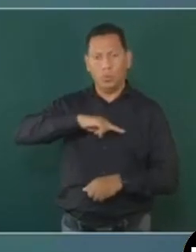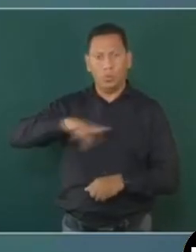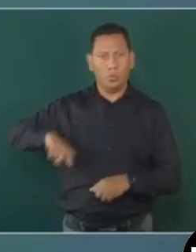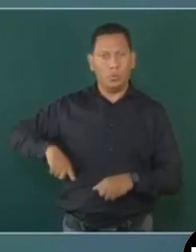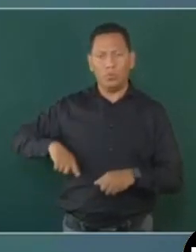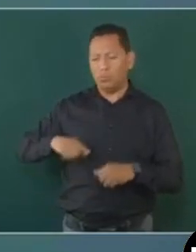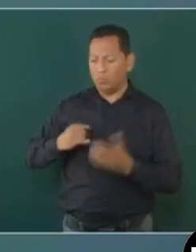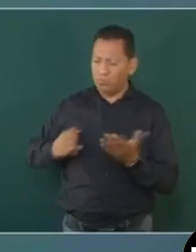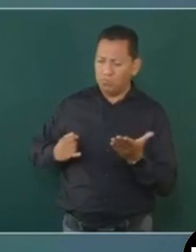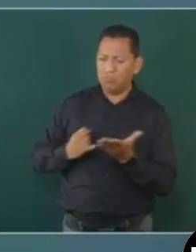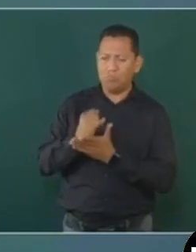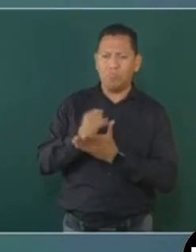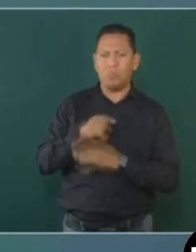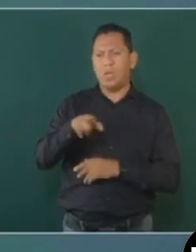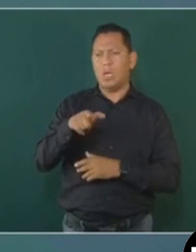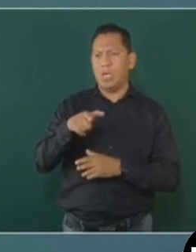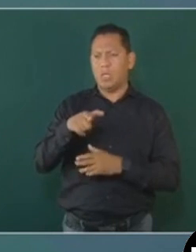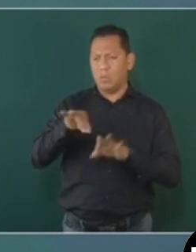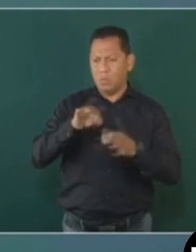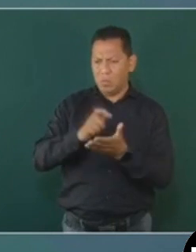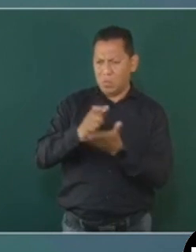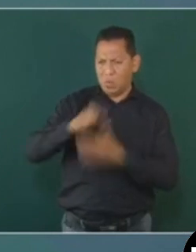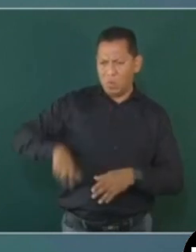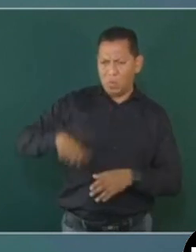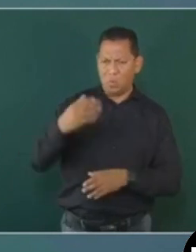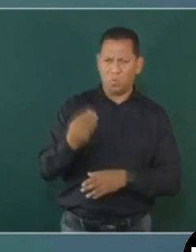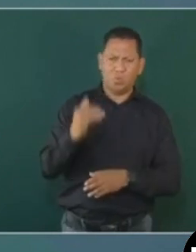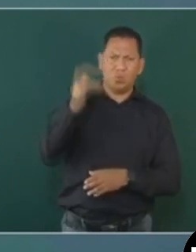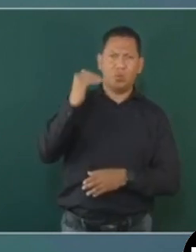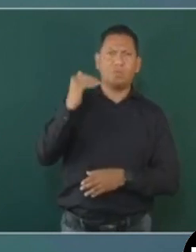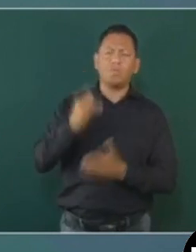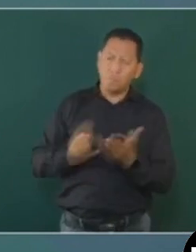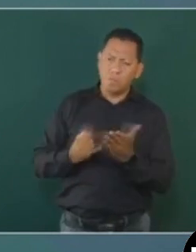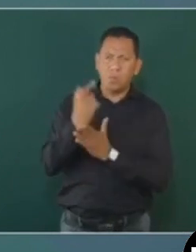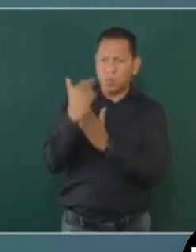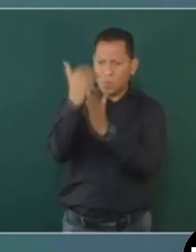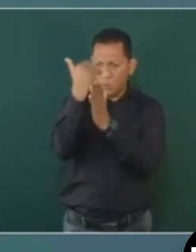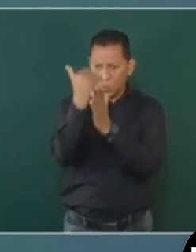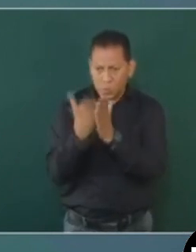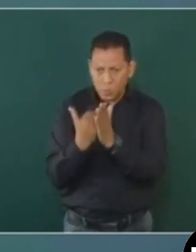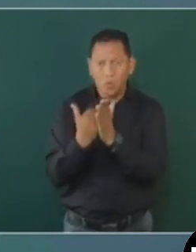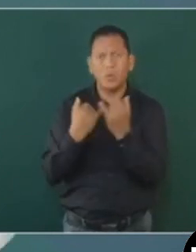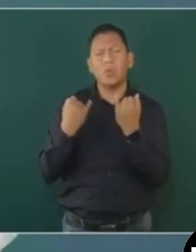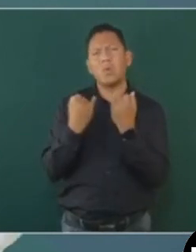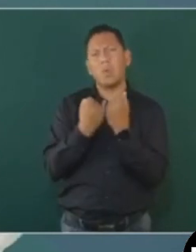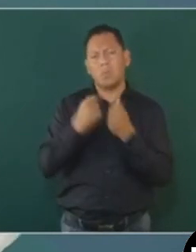reducir los sueldos, de quitar todas esas